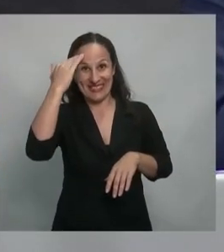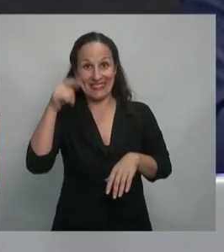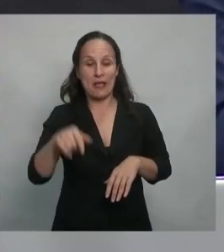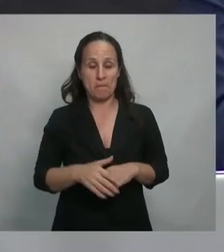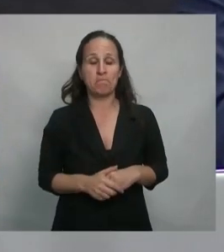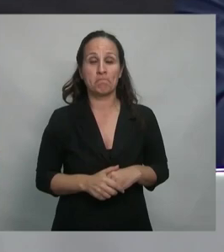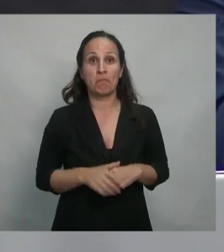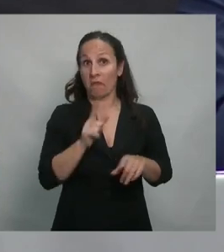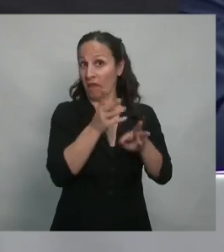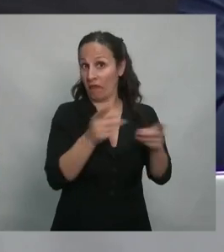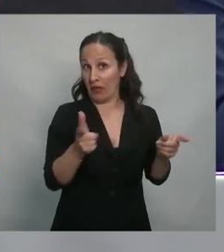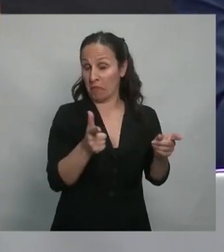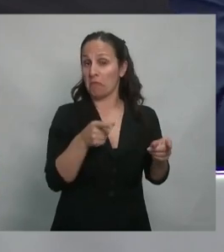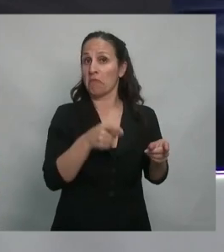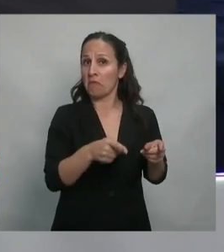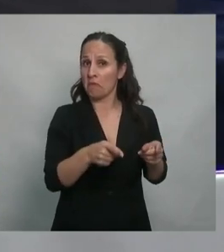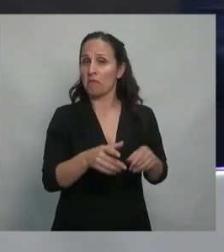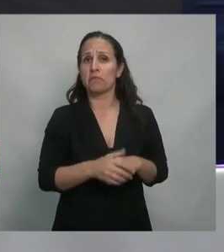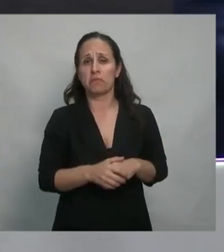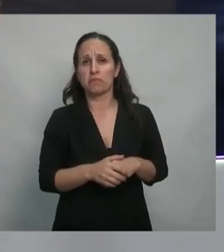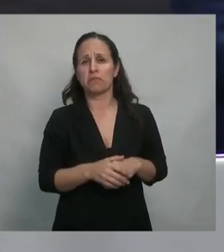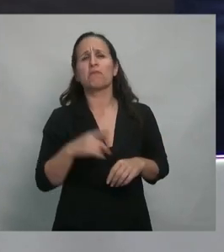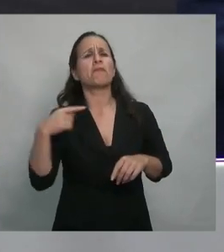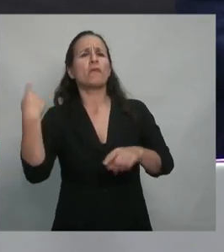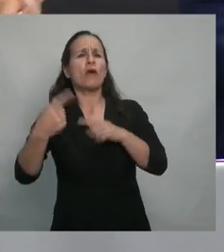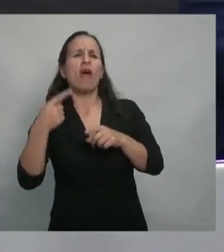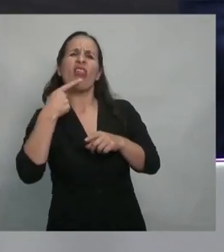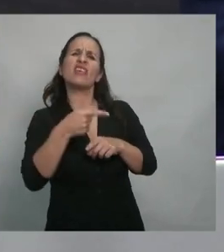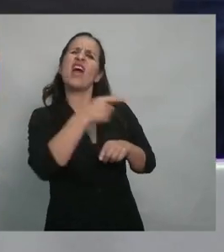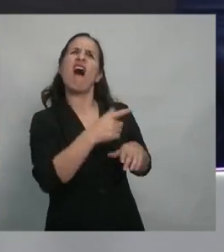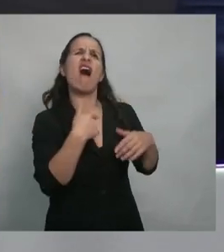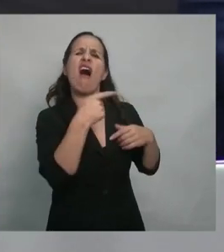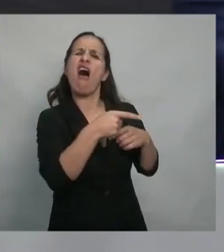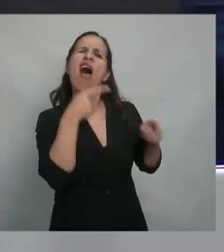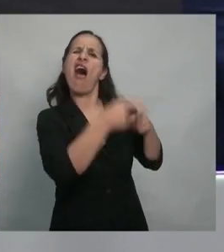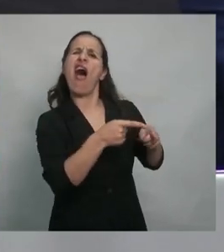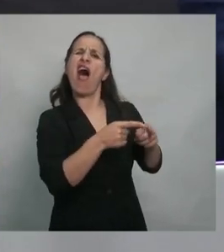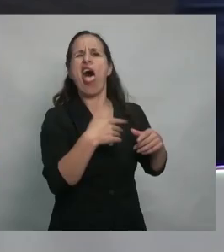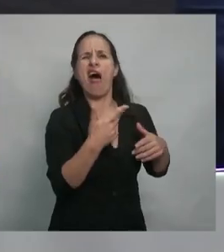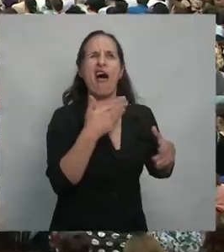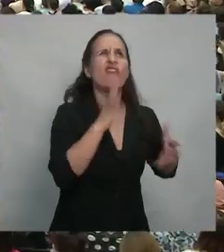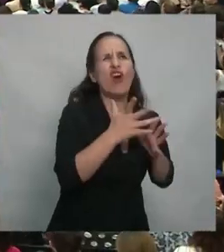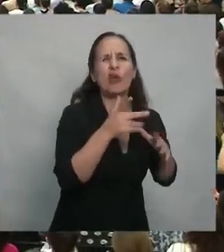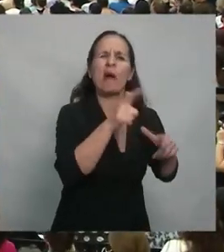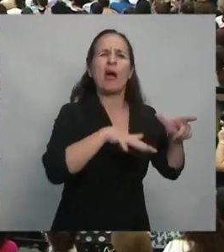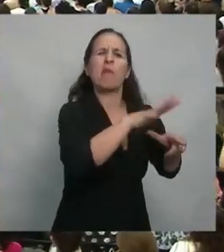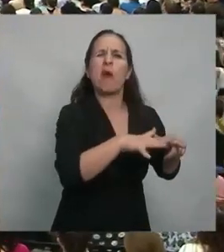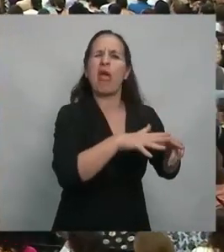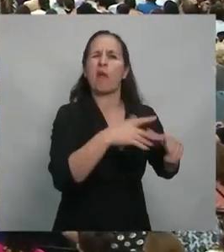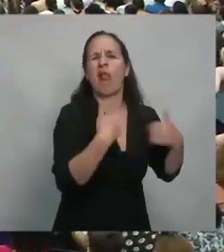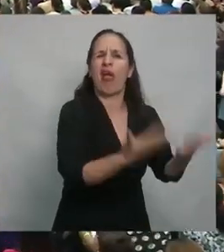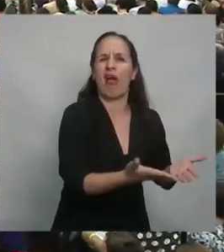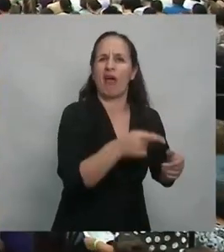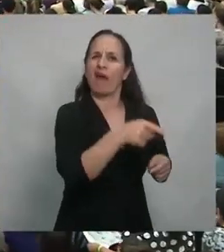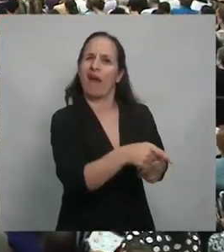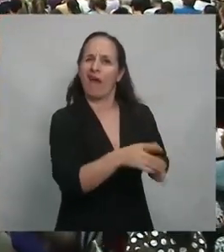motejaban o caracterizaban como populista, como tantos otros gobiernos de la región. se